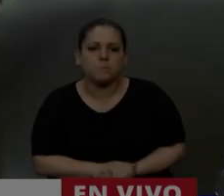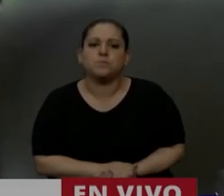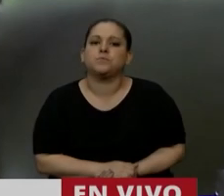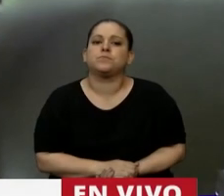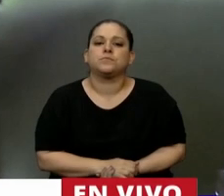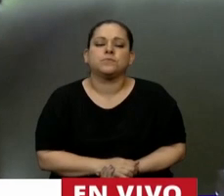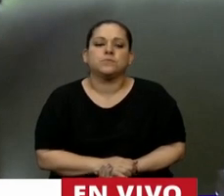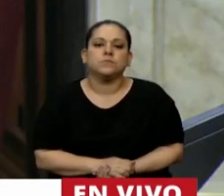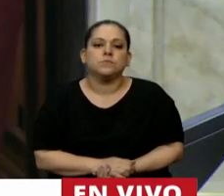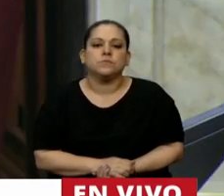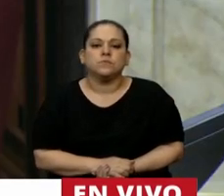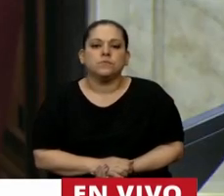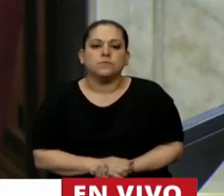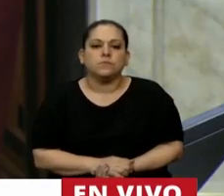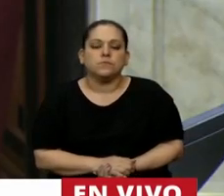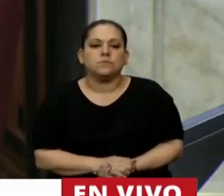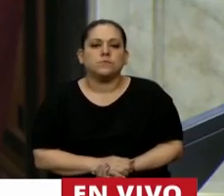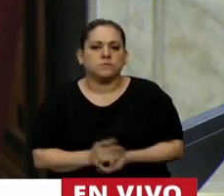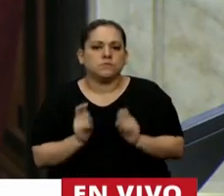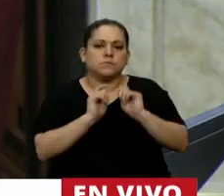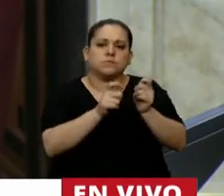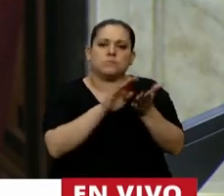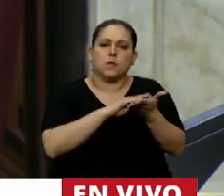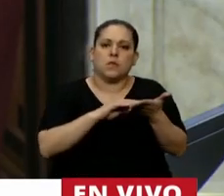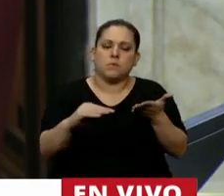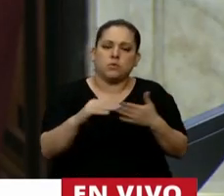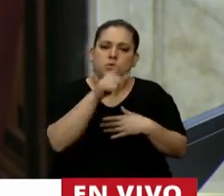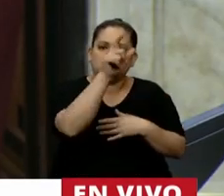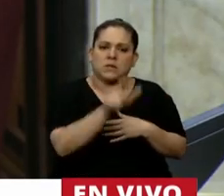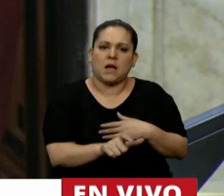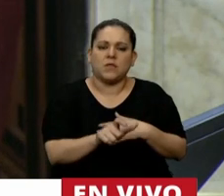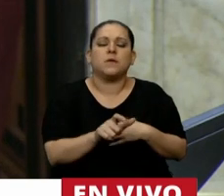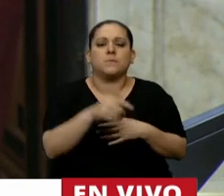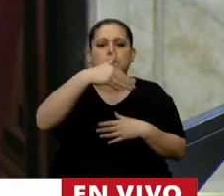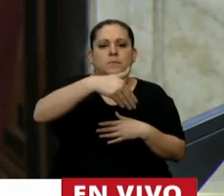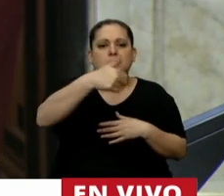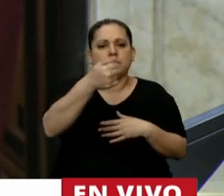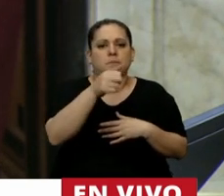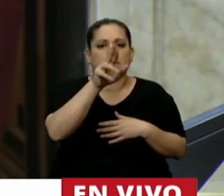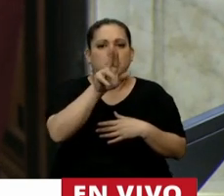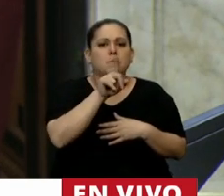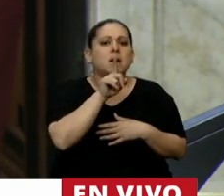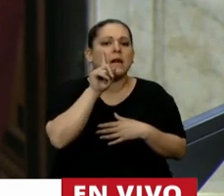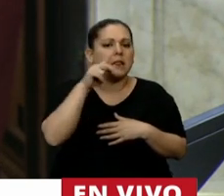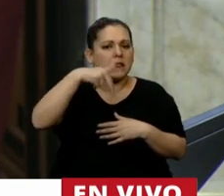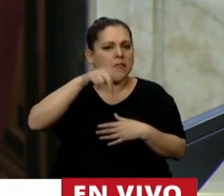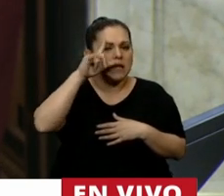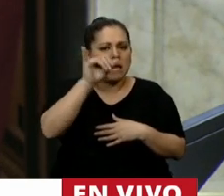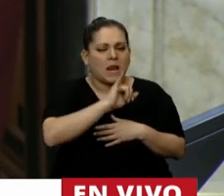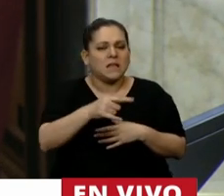En el uso de la palabra, la diputada María Rosa Martínez. Quiero